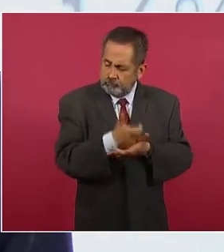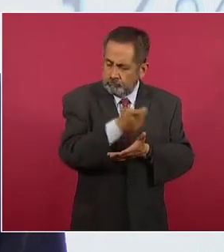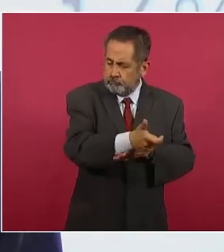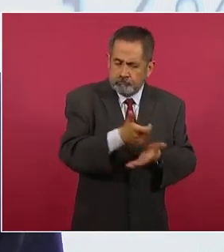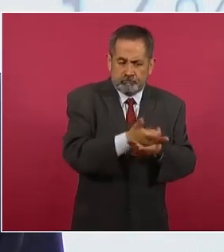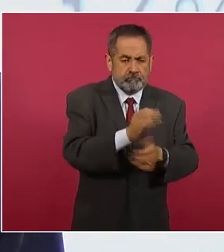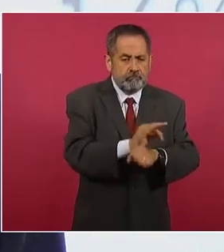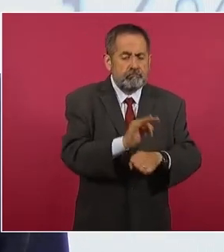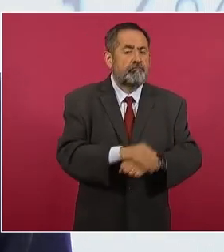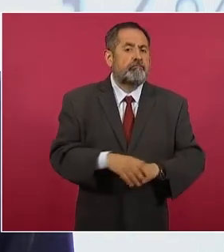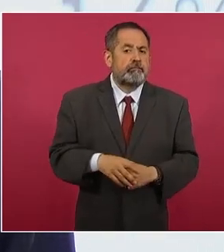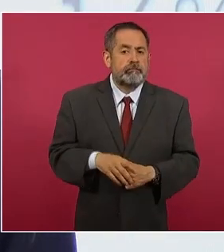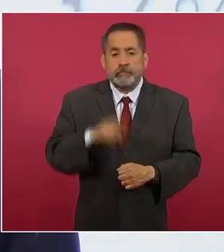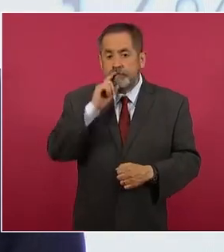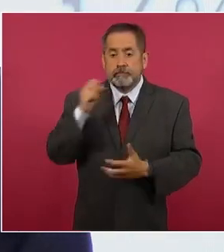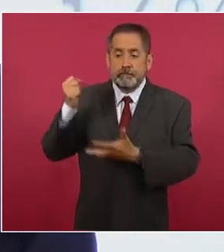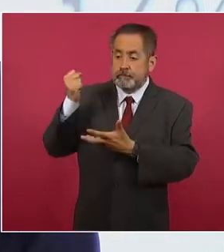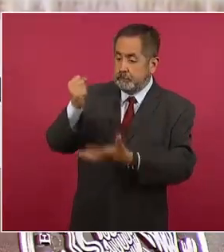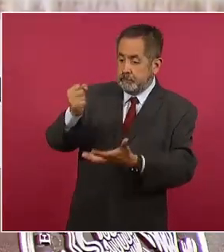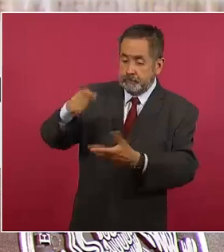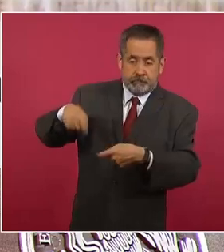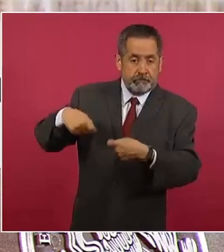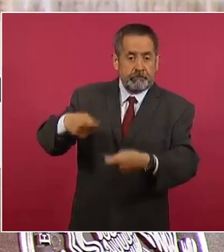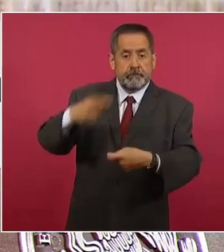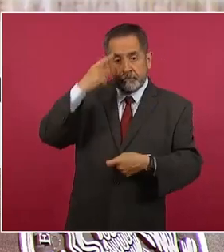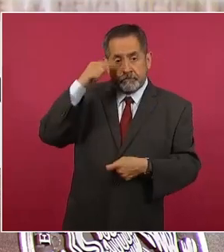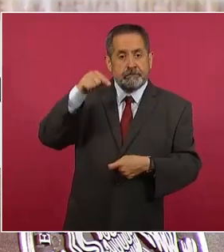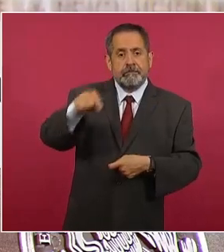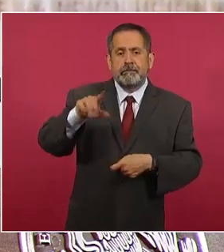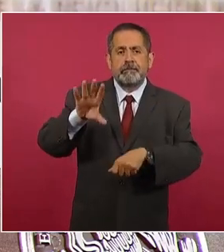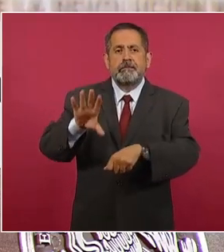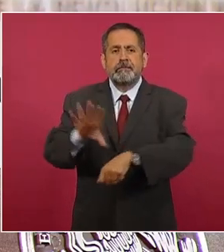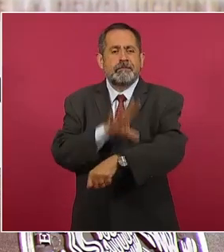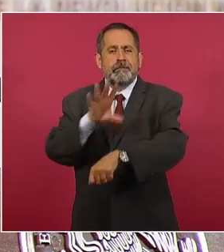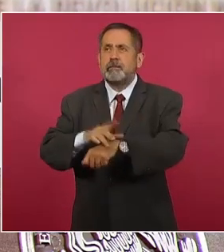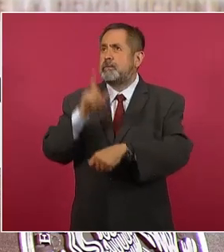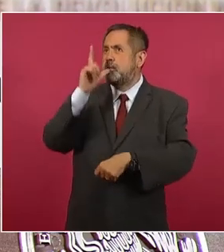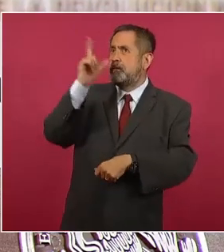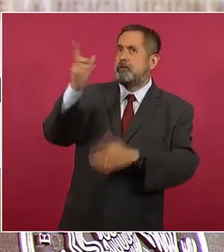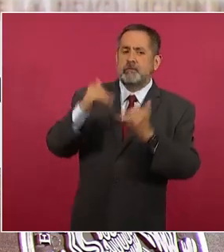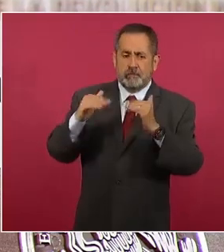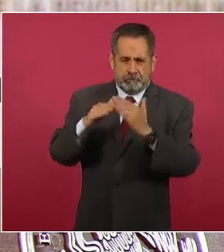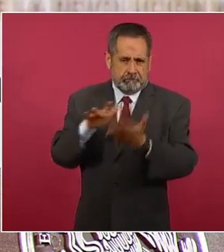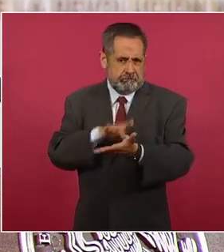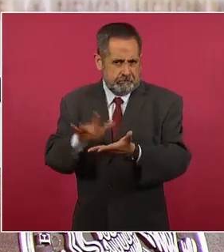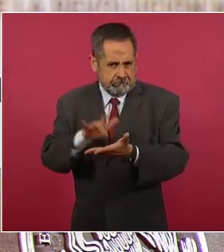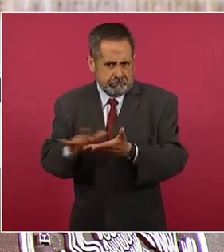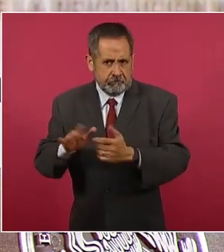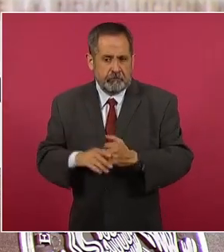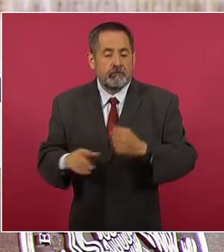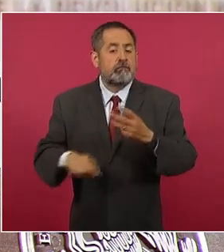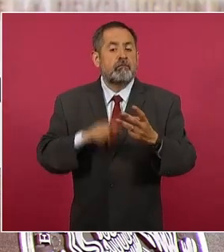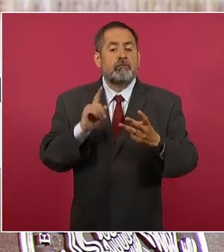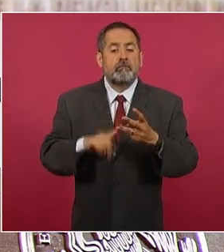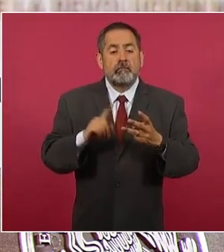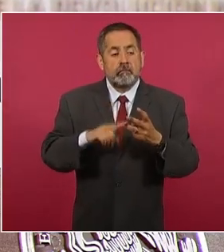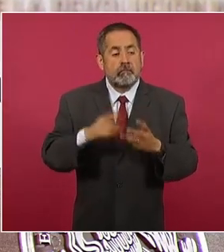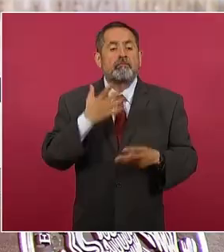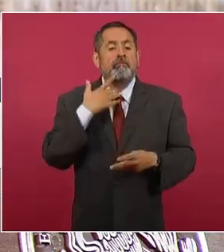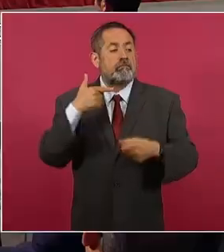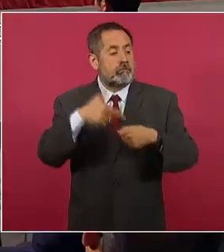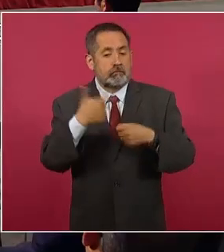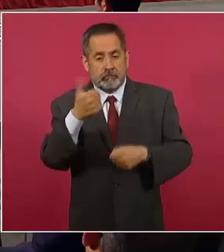incluido el subsidio a la electricidad doméstica y, como lo describí, el apoyo al precio de la